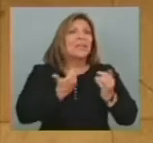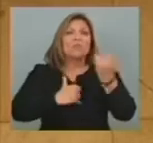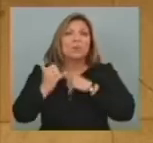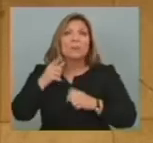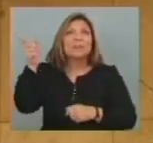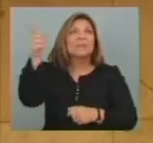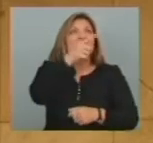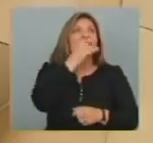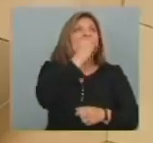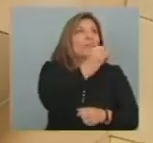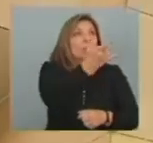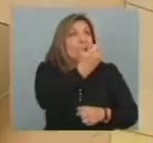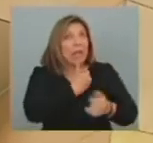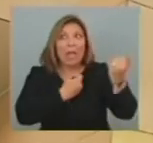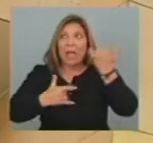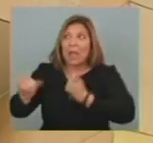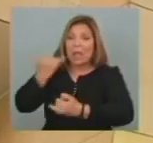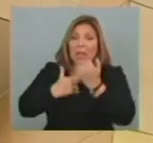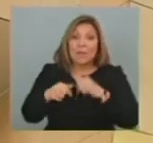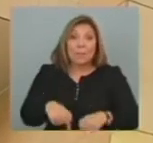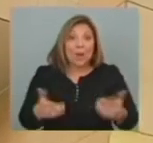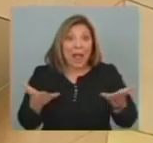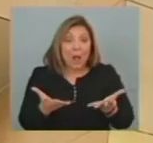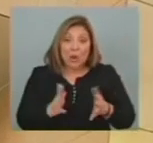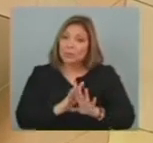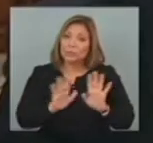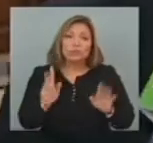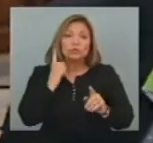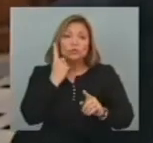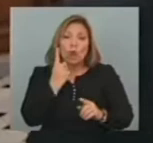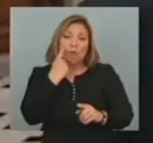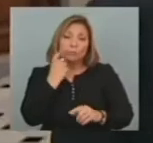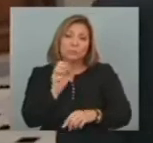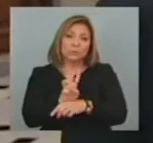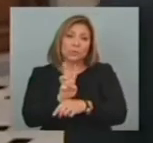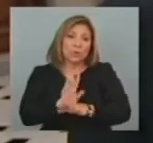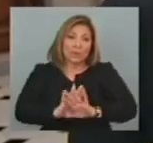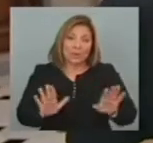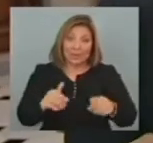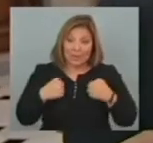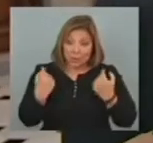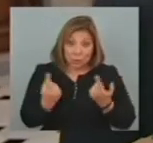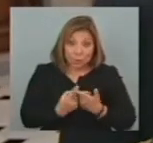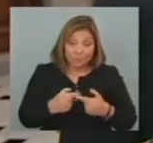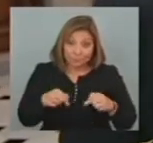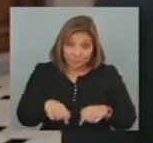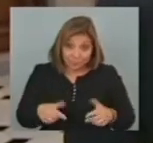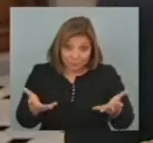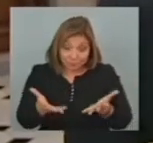situación real en Siria Y que por el momento Lo único que cabe Es tener cautela Nosotros en este momento Hemos estado